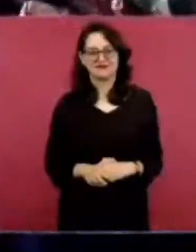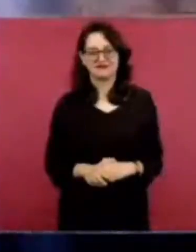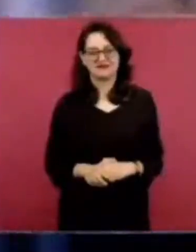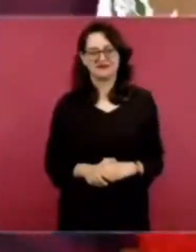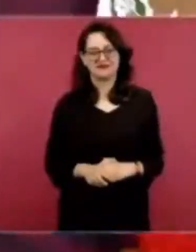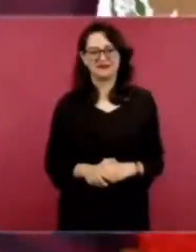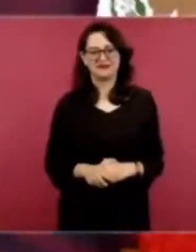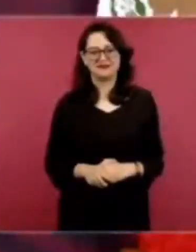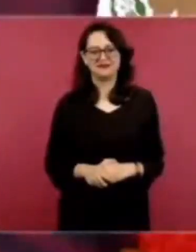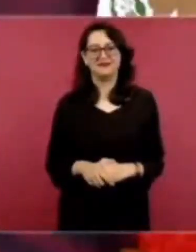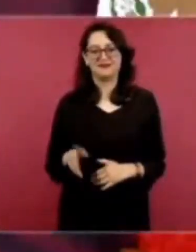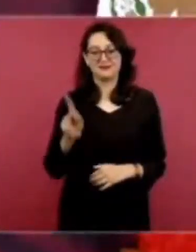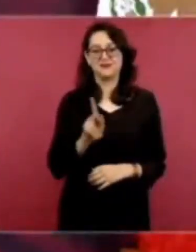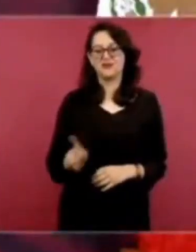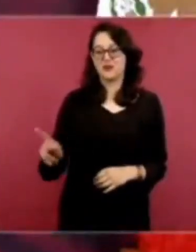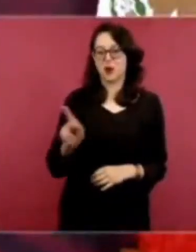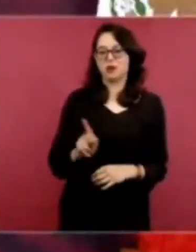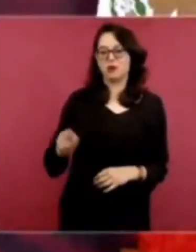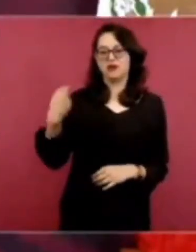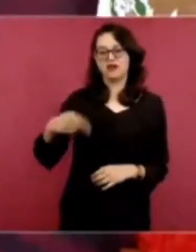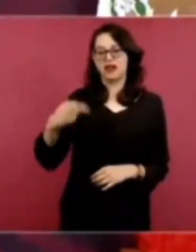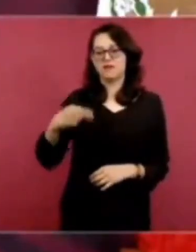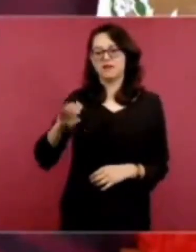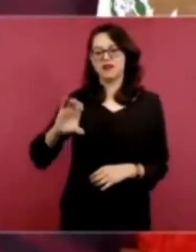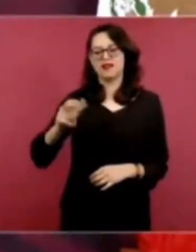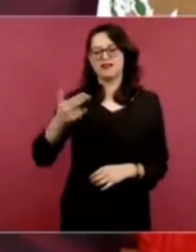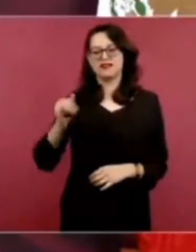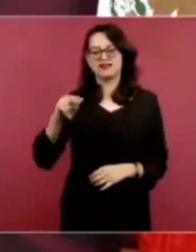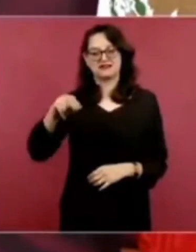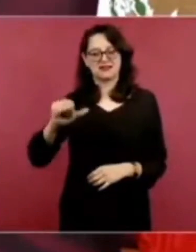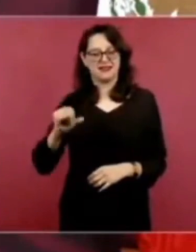Esto es en China. Nuevo León.